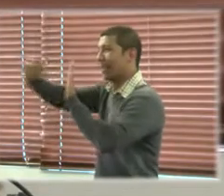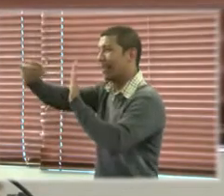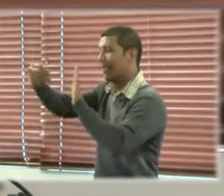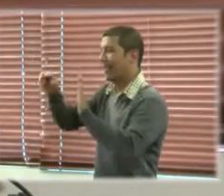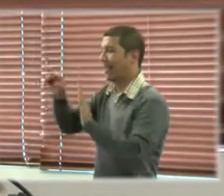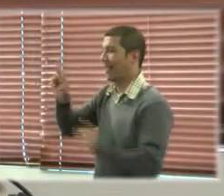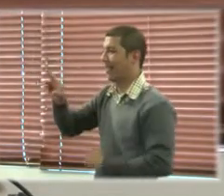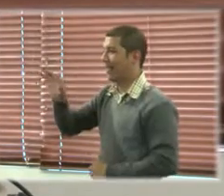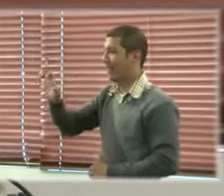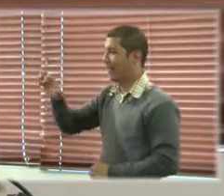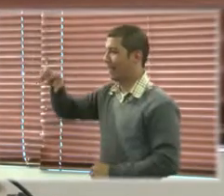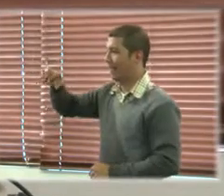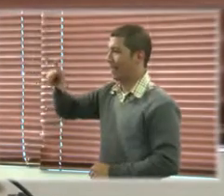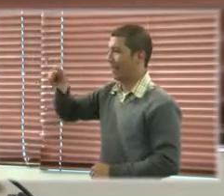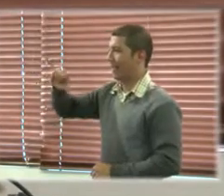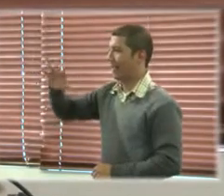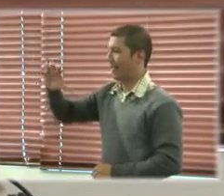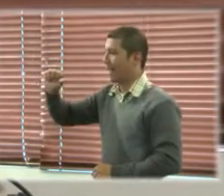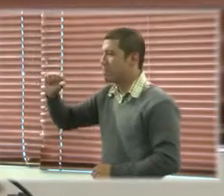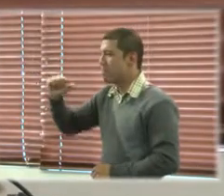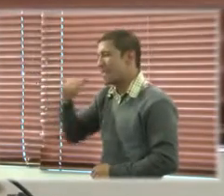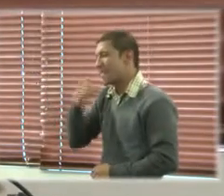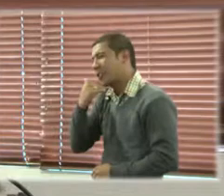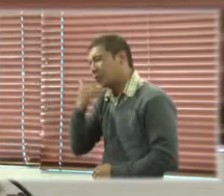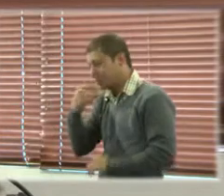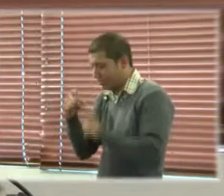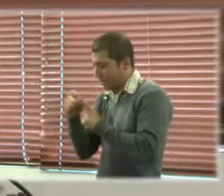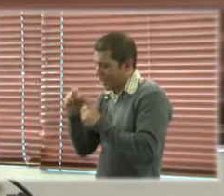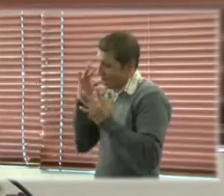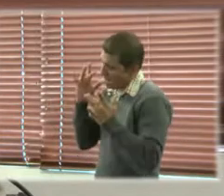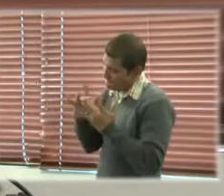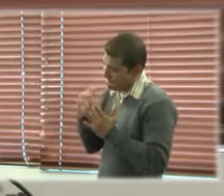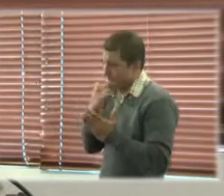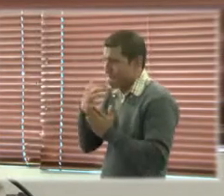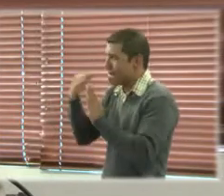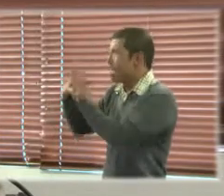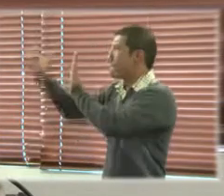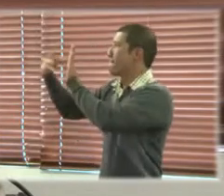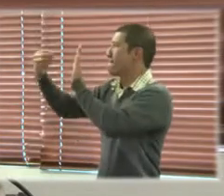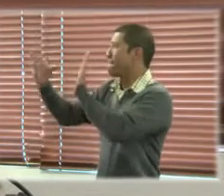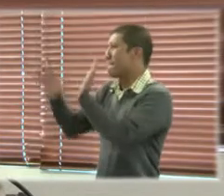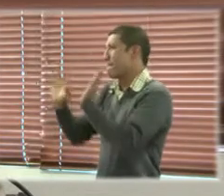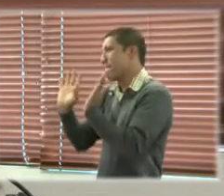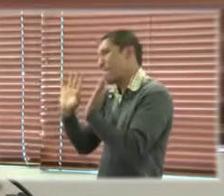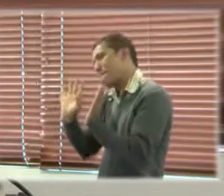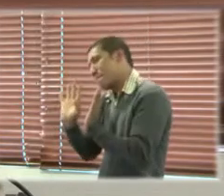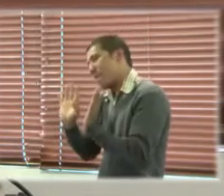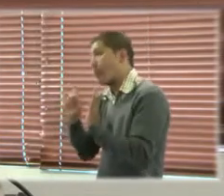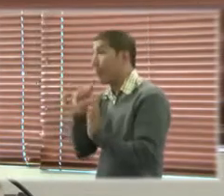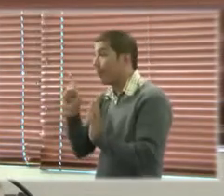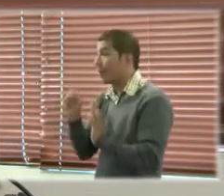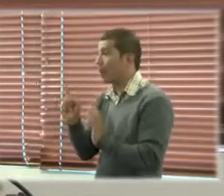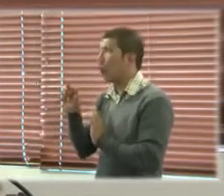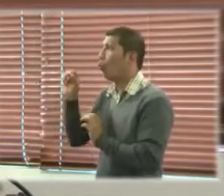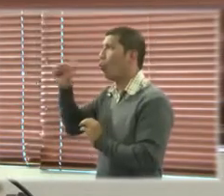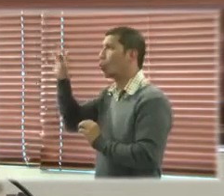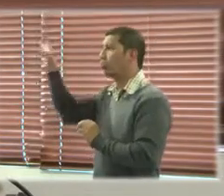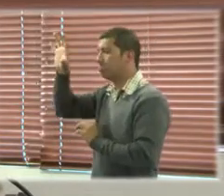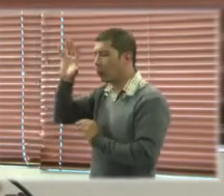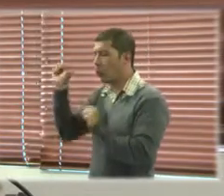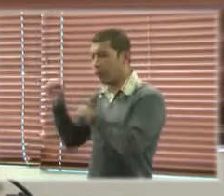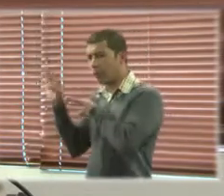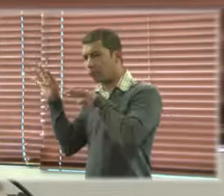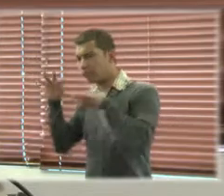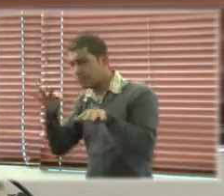y de poder tomarla como un ejemplo de una forma como se